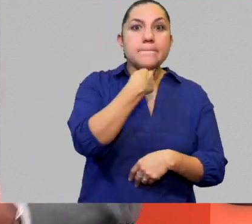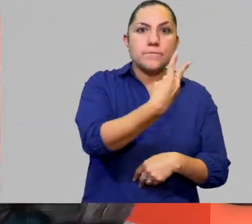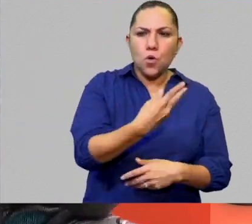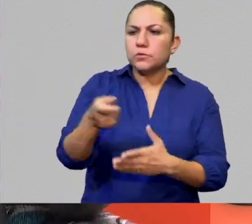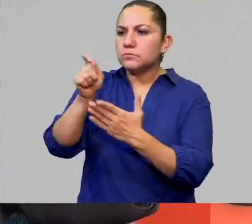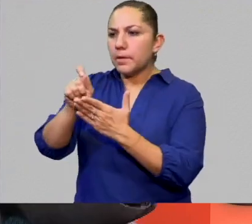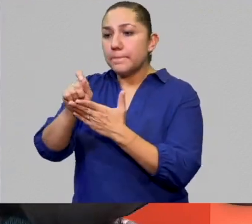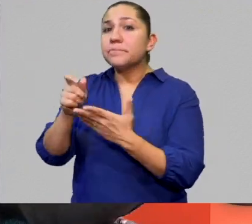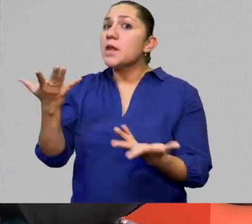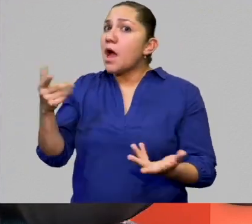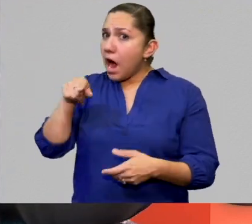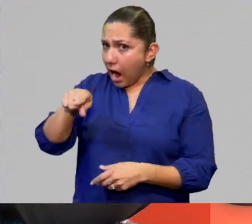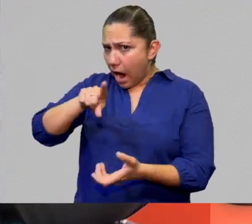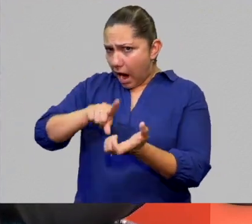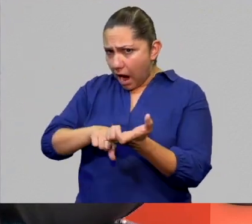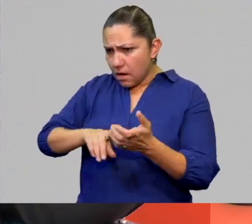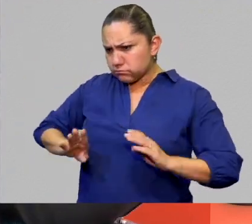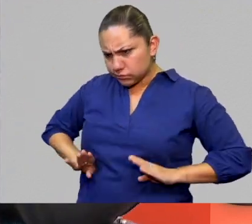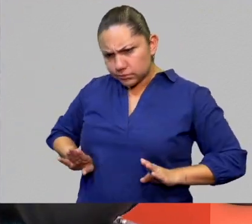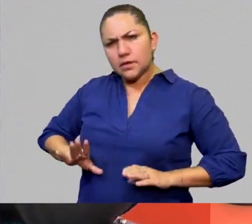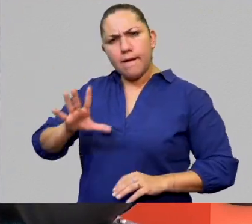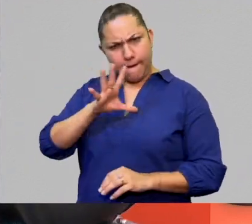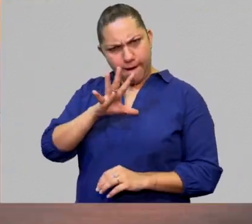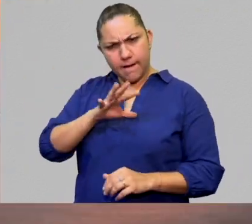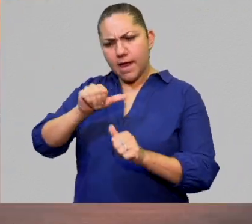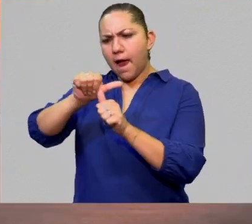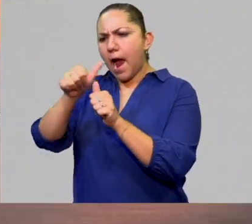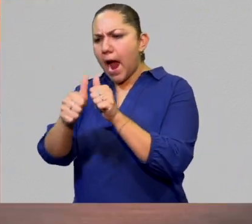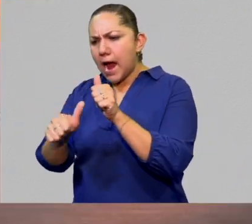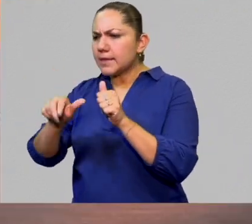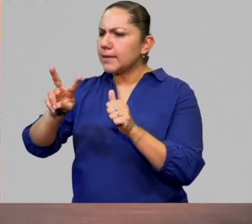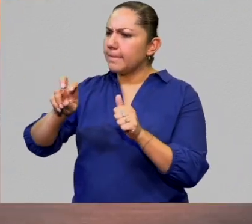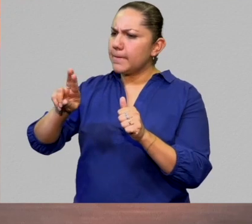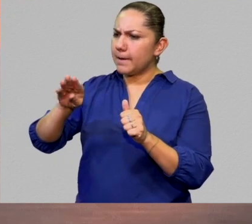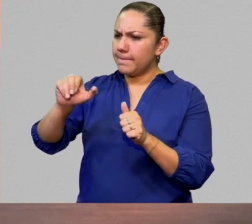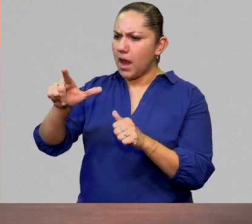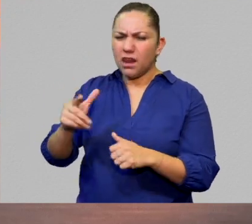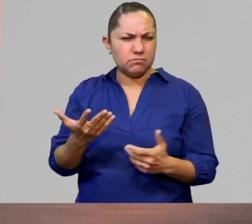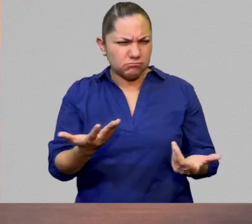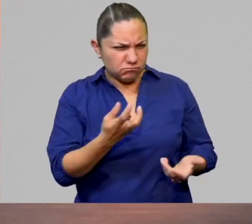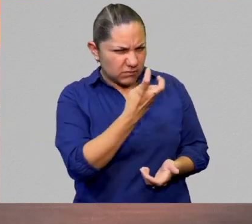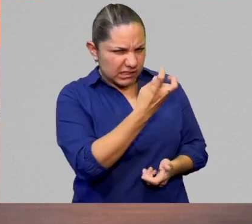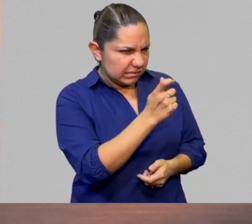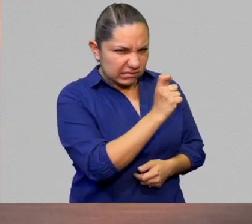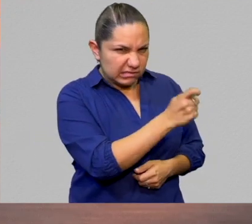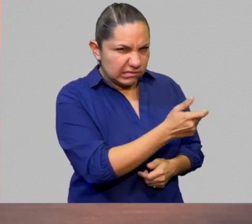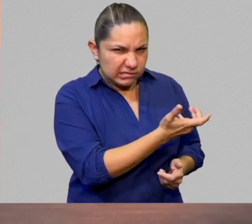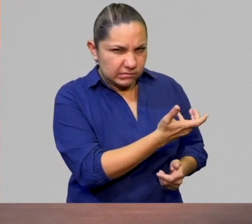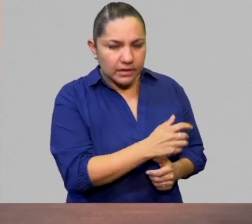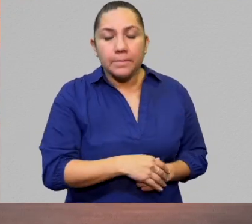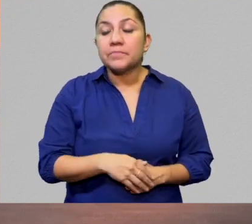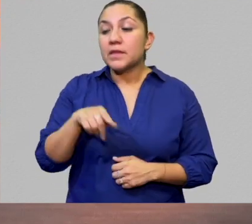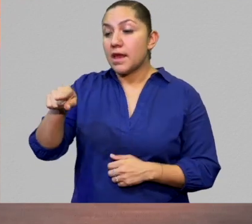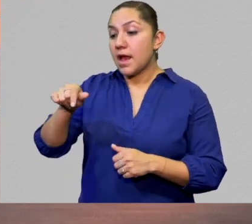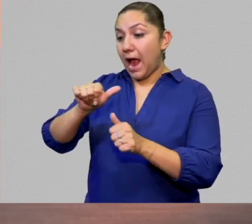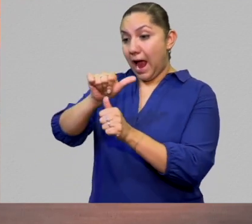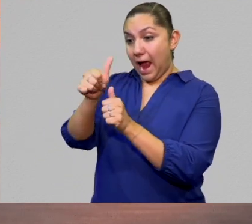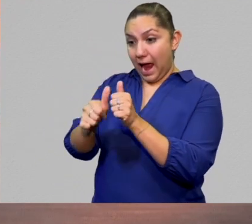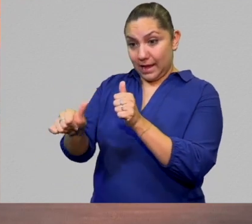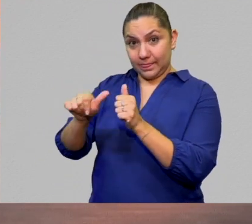hay lo que le llamamos artes verbales. Ajá, ¿qué es un arte verbal? Las artes verbales